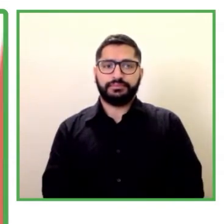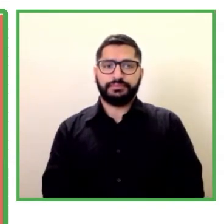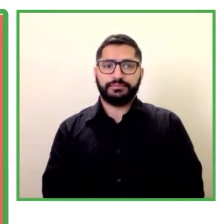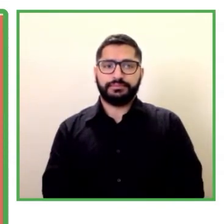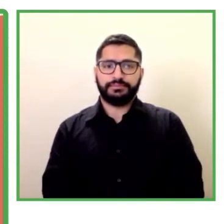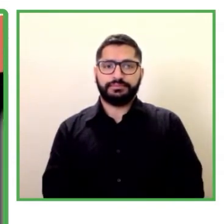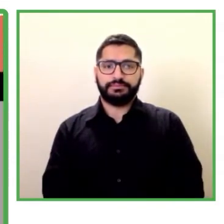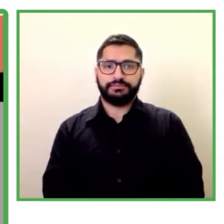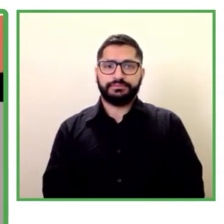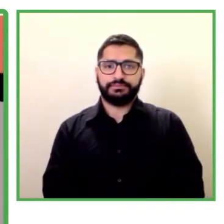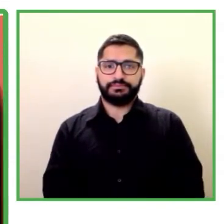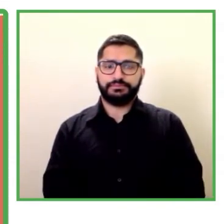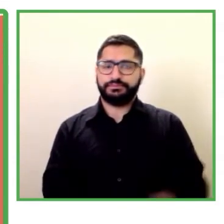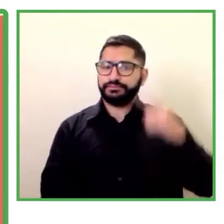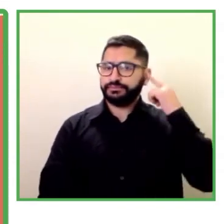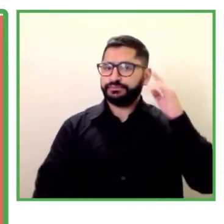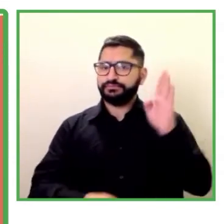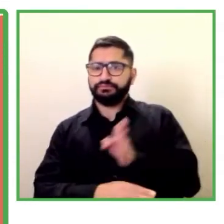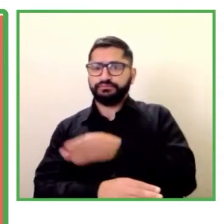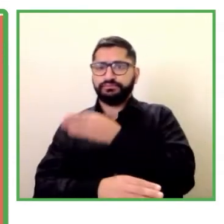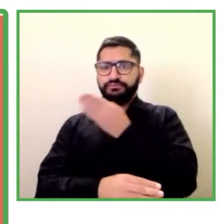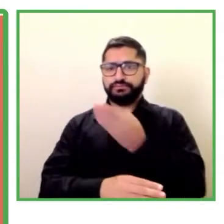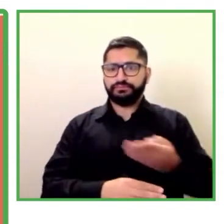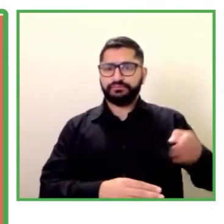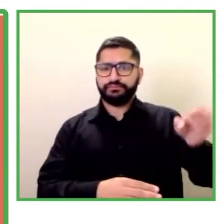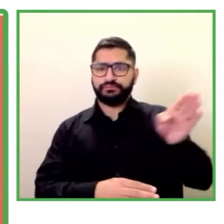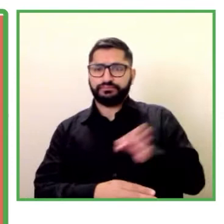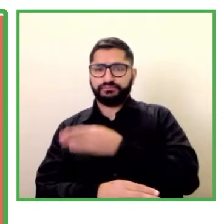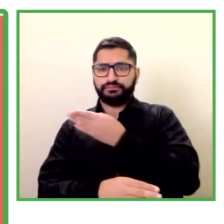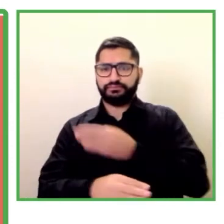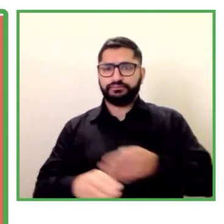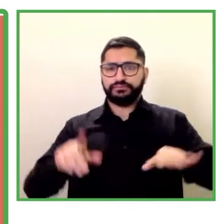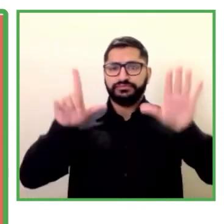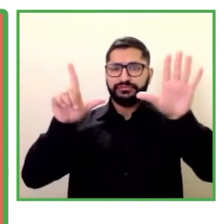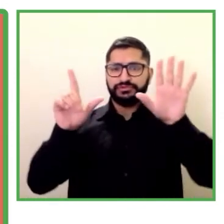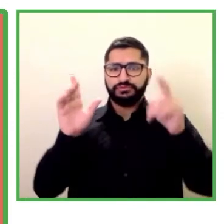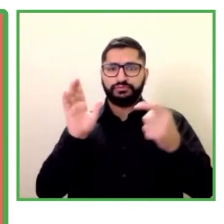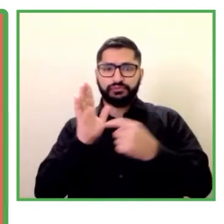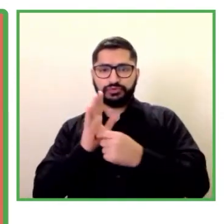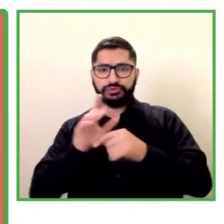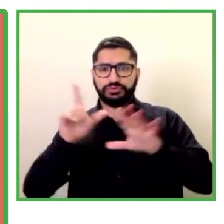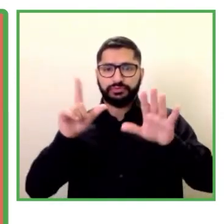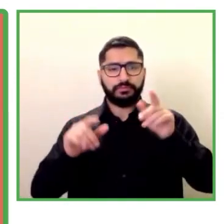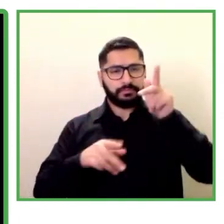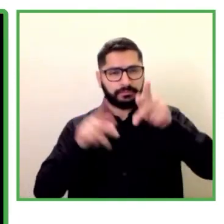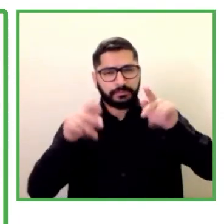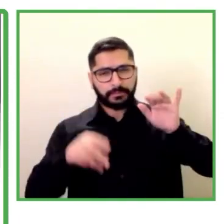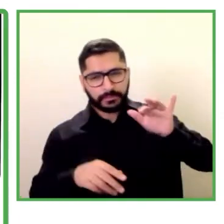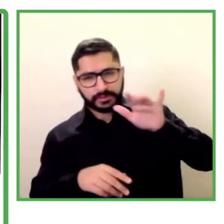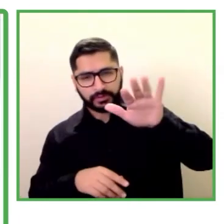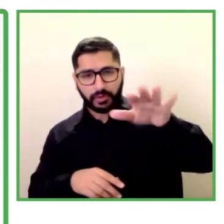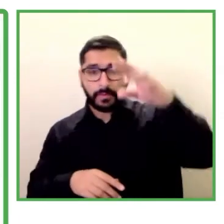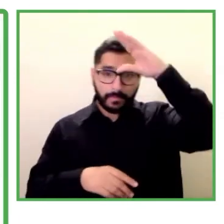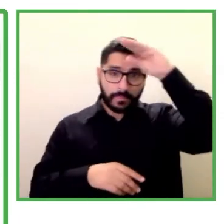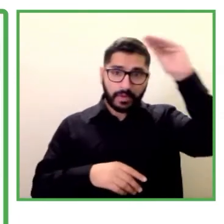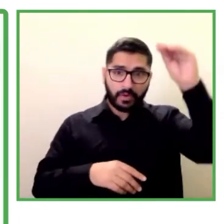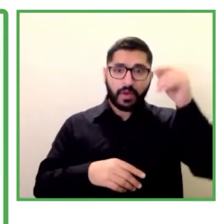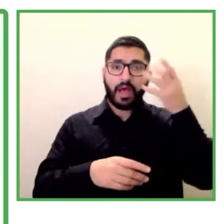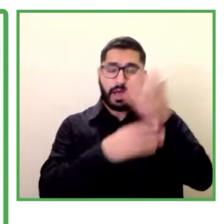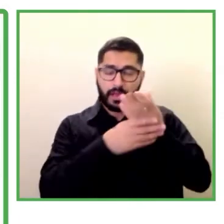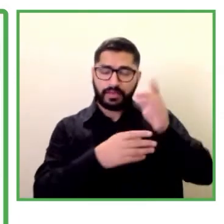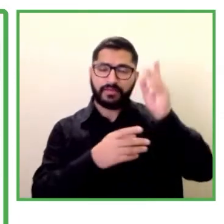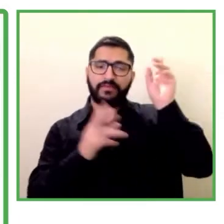más de 7.7 millones de personas en México viven con una discapacidad quienes diariamente se enfrentan a